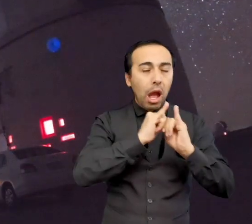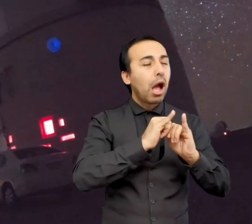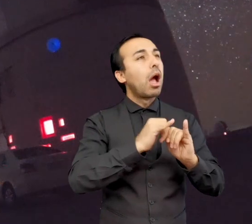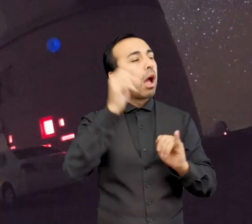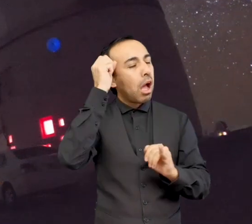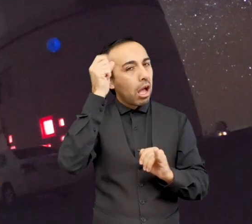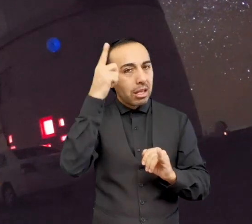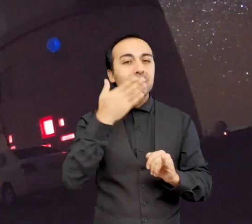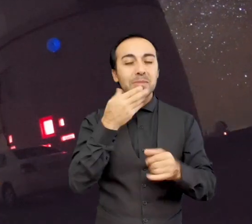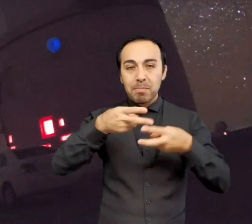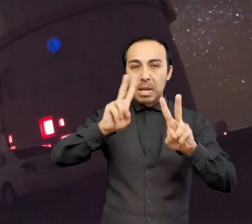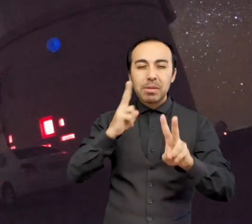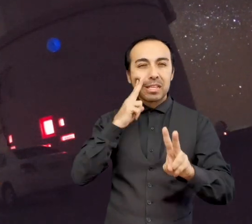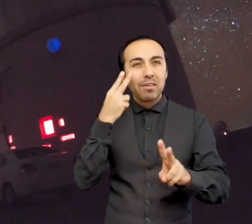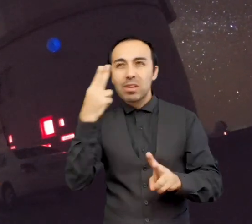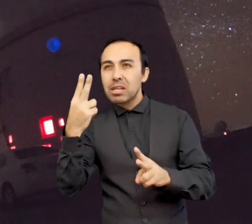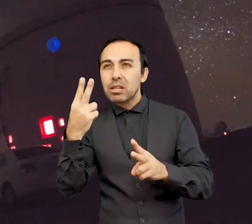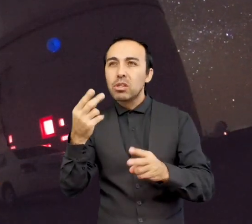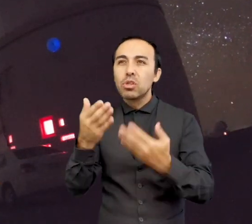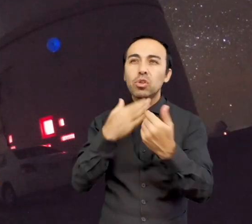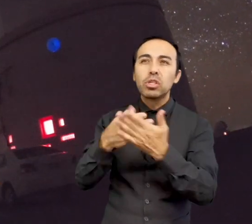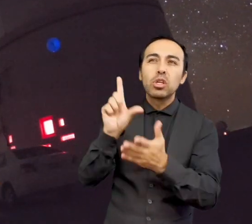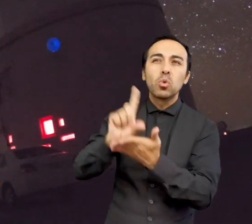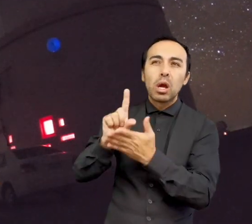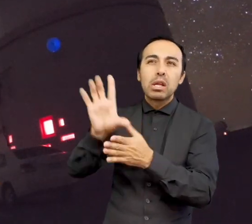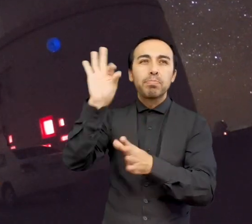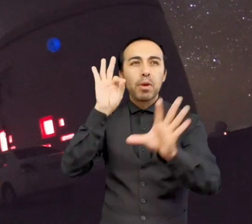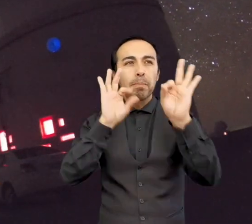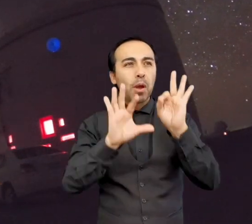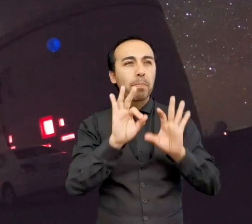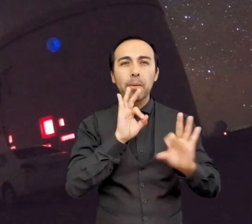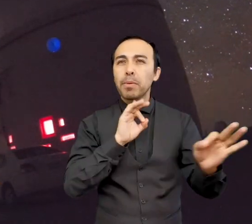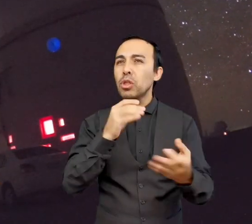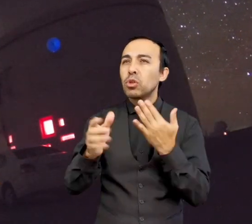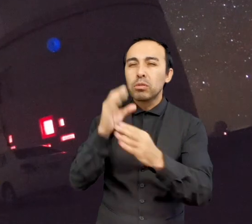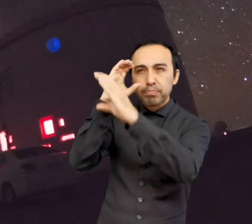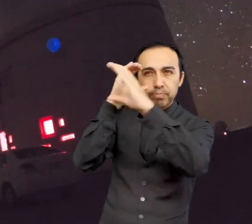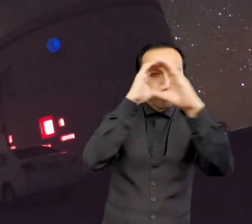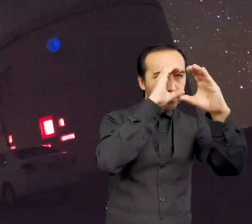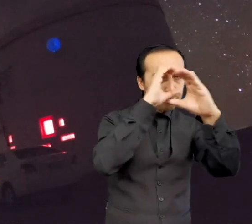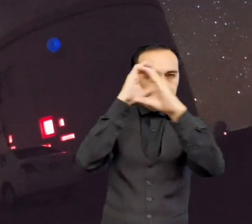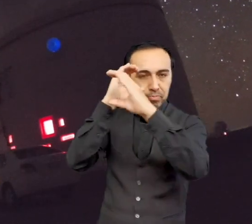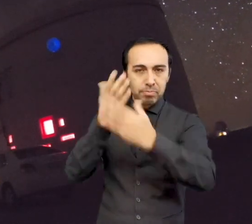realizar una clasificación de los candidatos pocas horas después del descubrimiento.